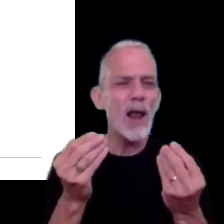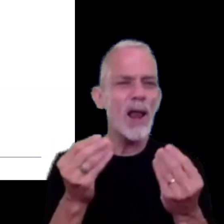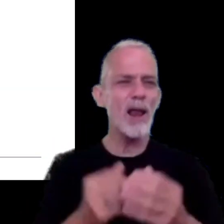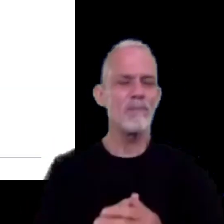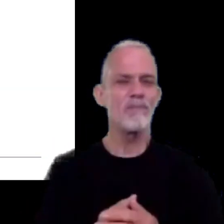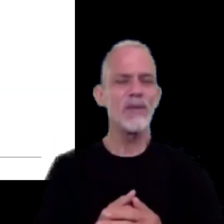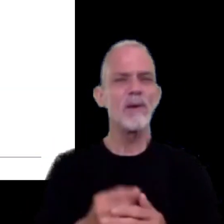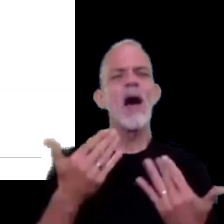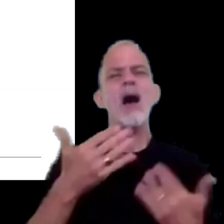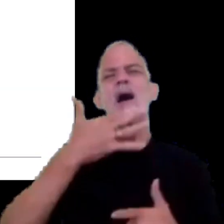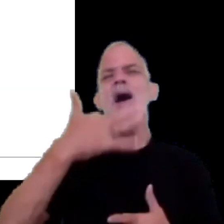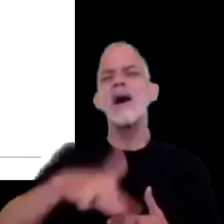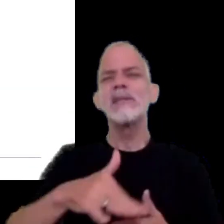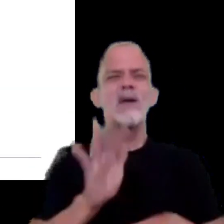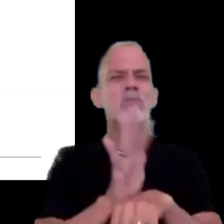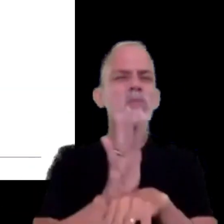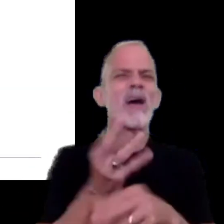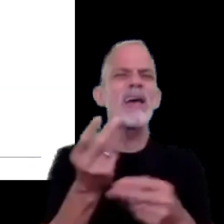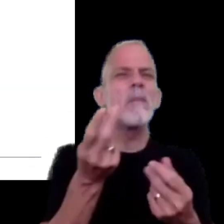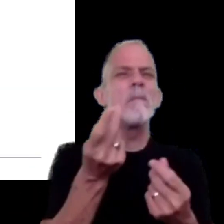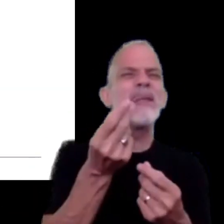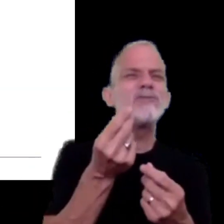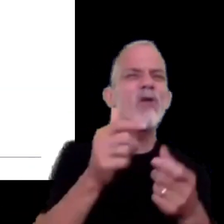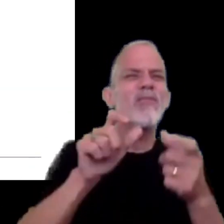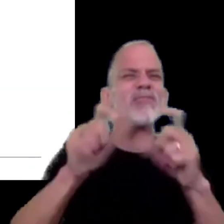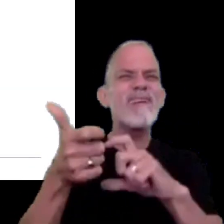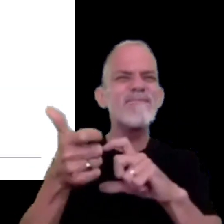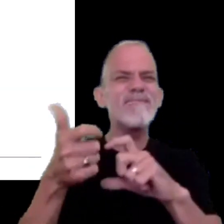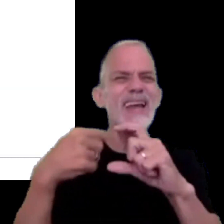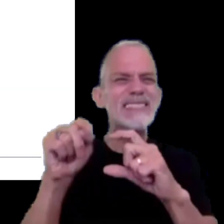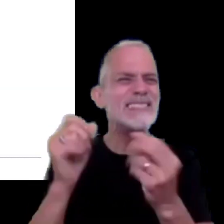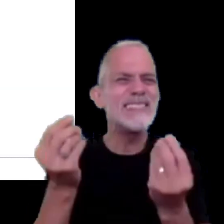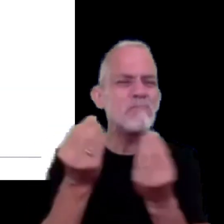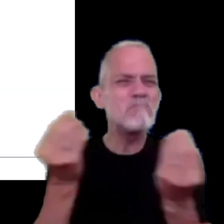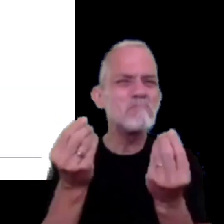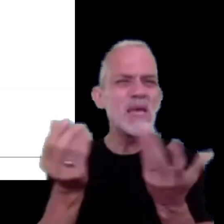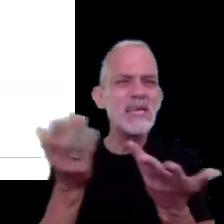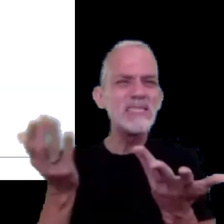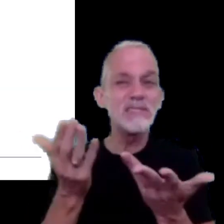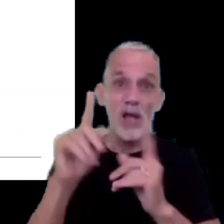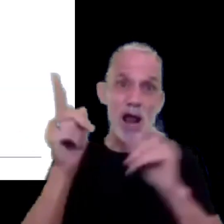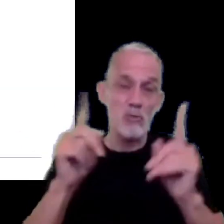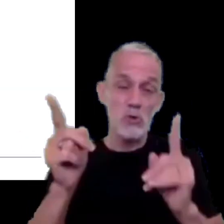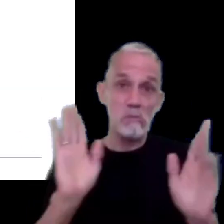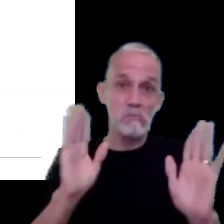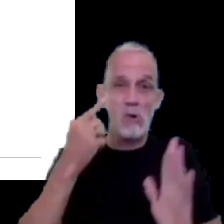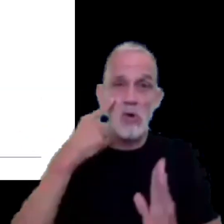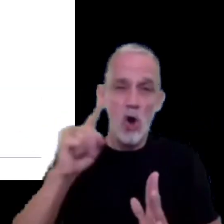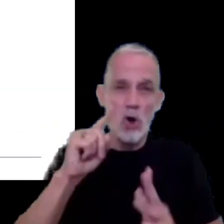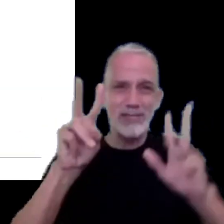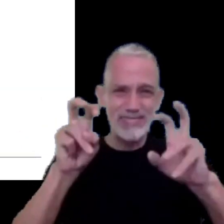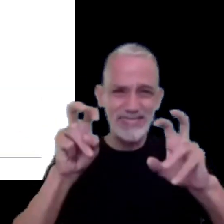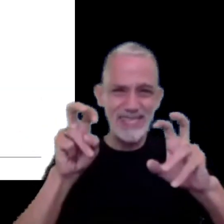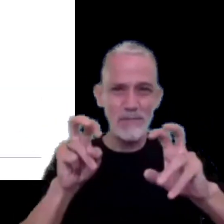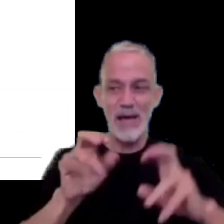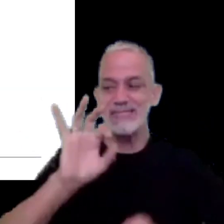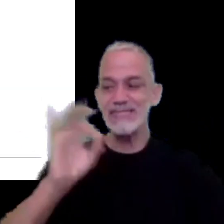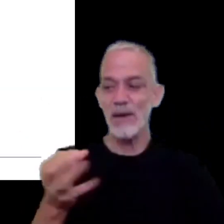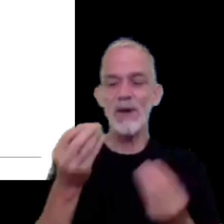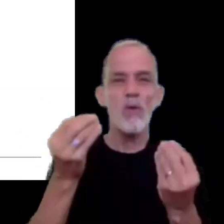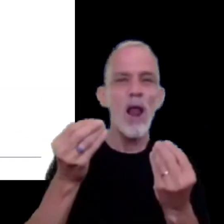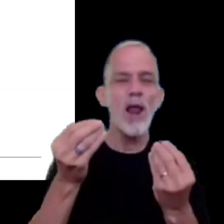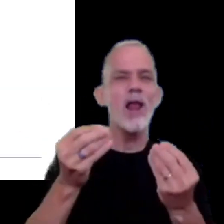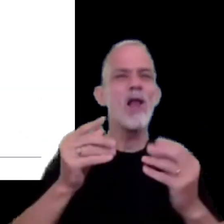comprender el significado de precio de transferencia por lo menos para aquellos que no estén tan familiarizados estar al tanto del contexto